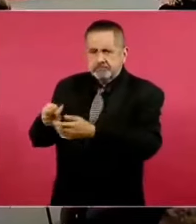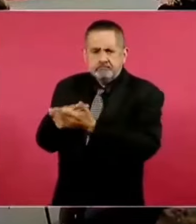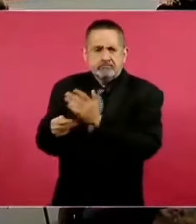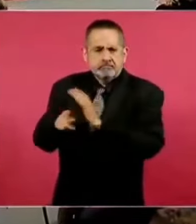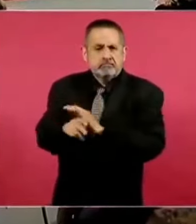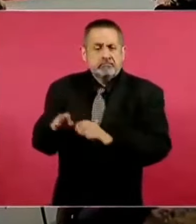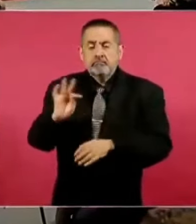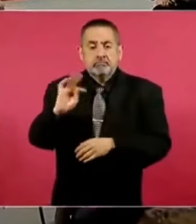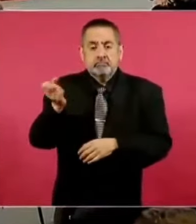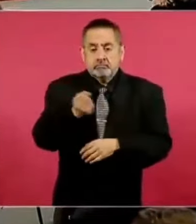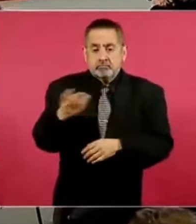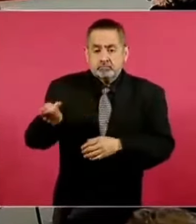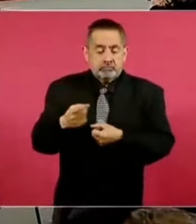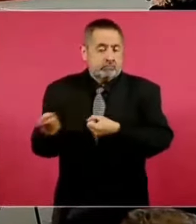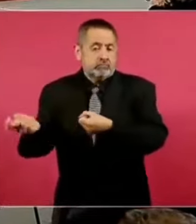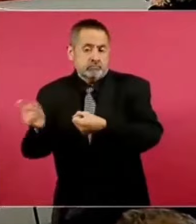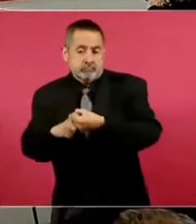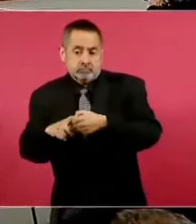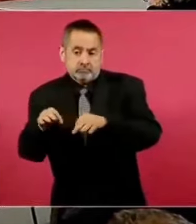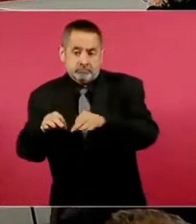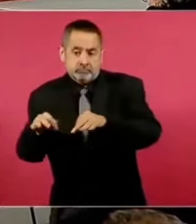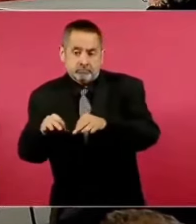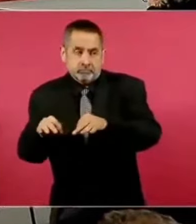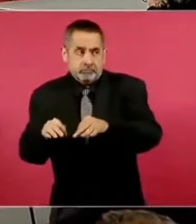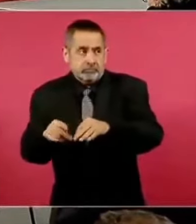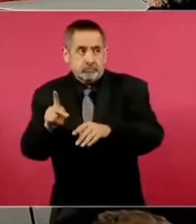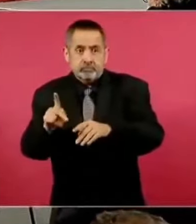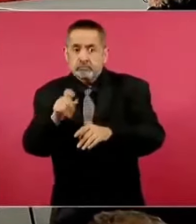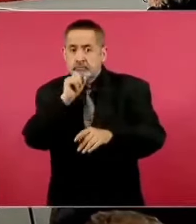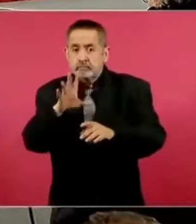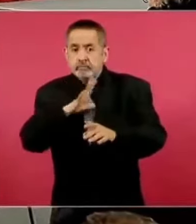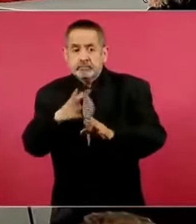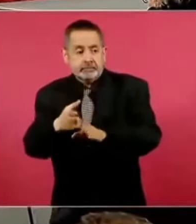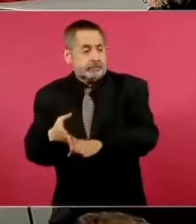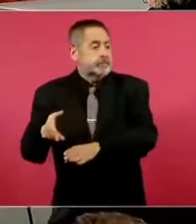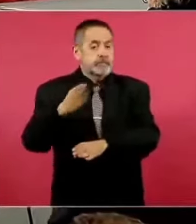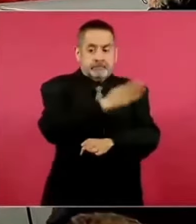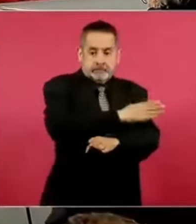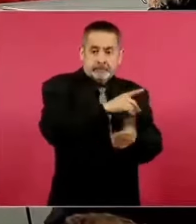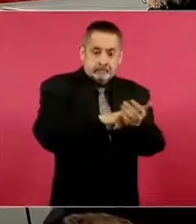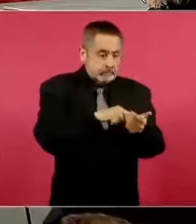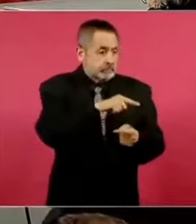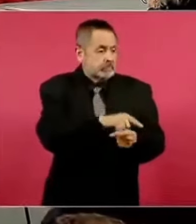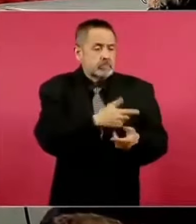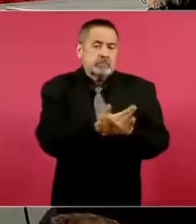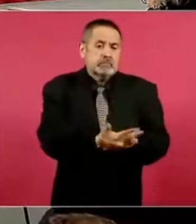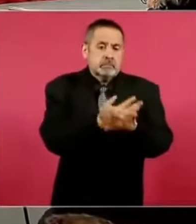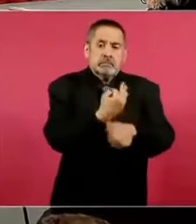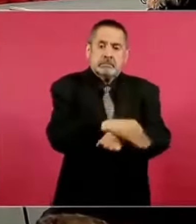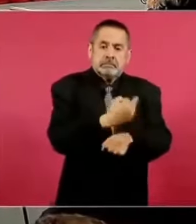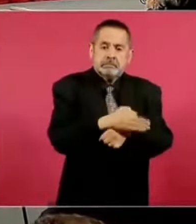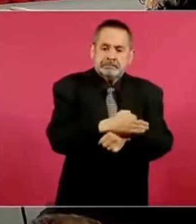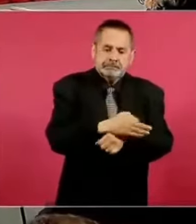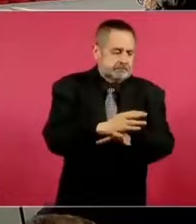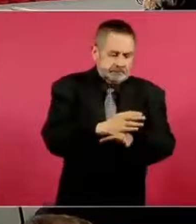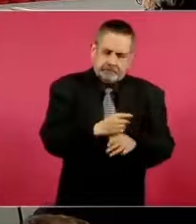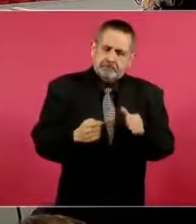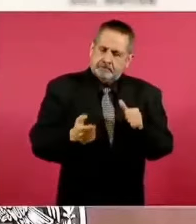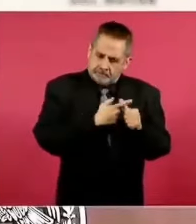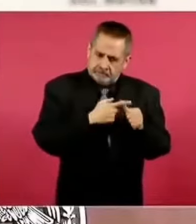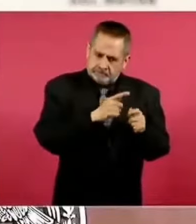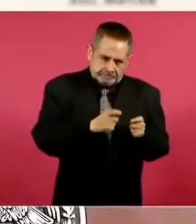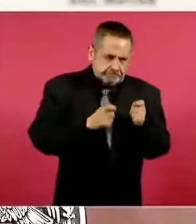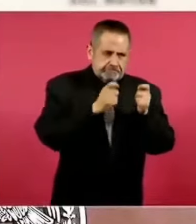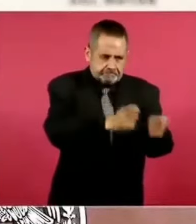quienes se incorporaron durante la pandemia, pero hay quienes estaban desde antes también de la pandemia con estos contratos que de verdad